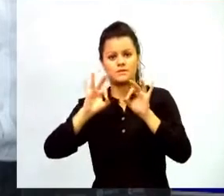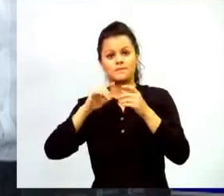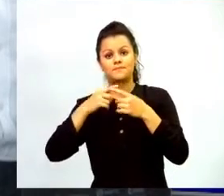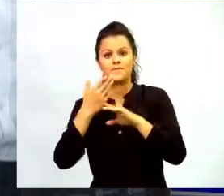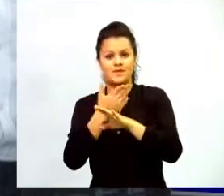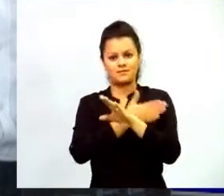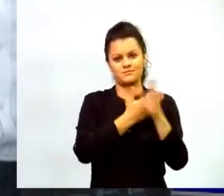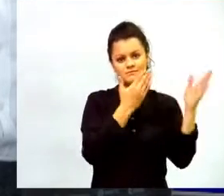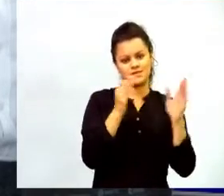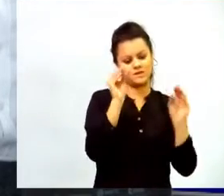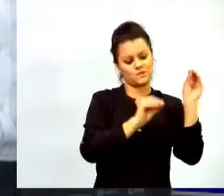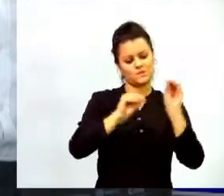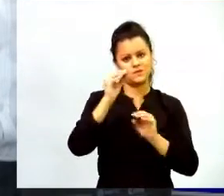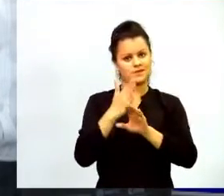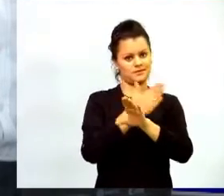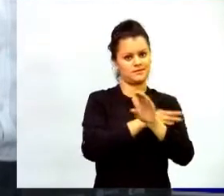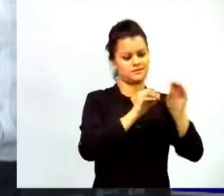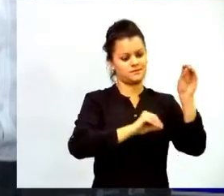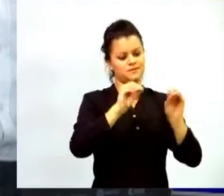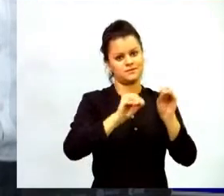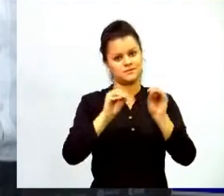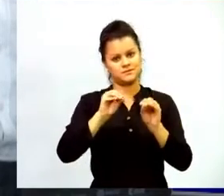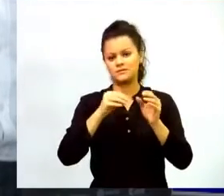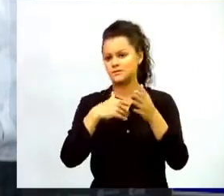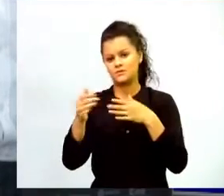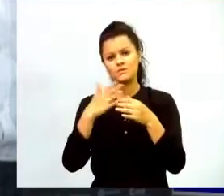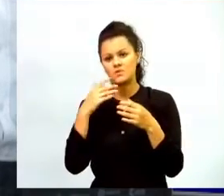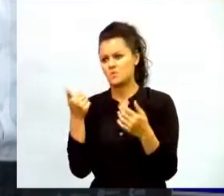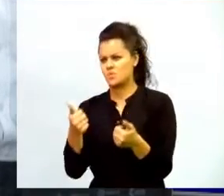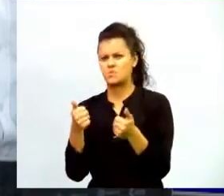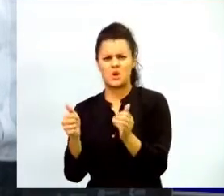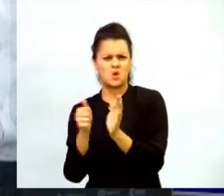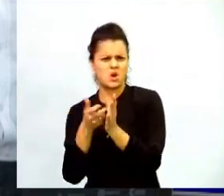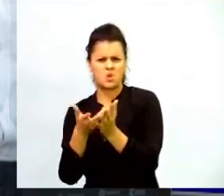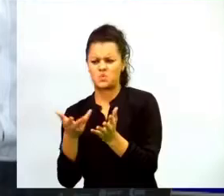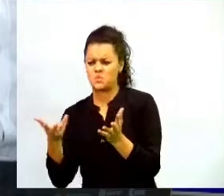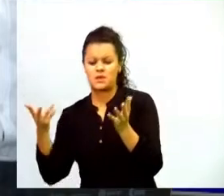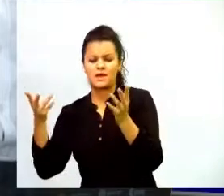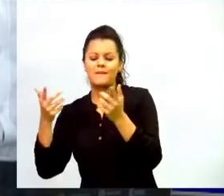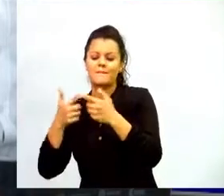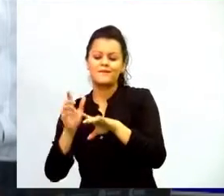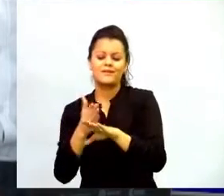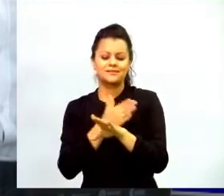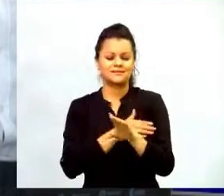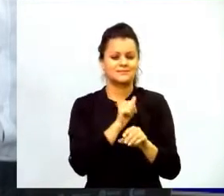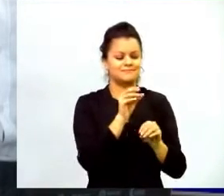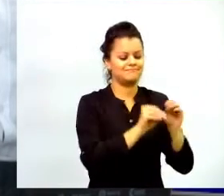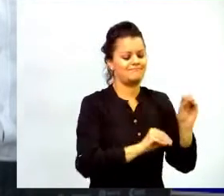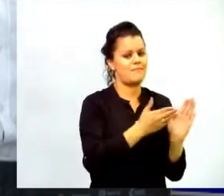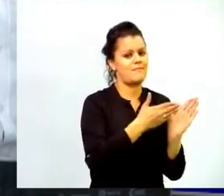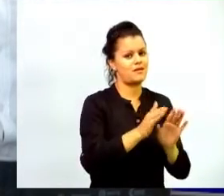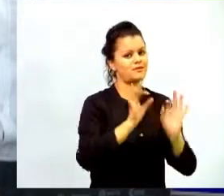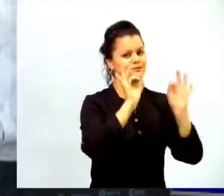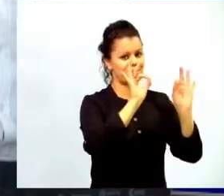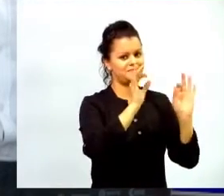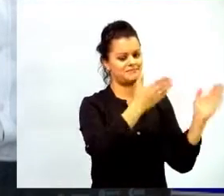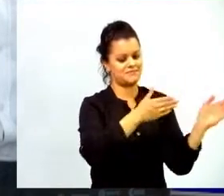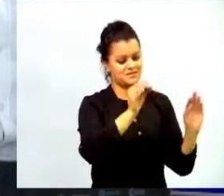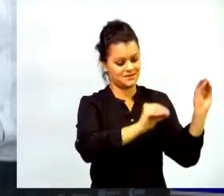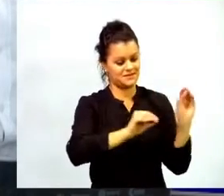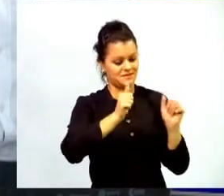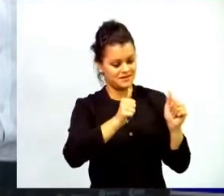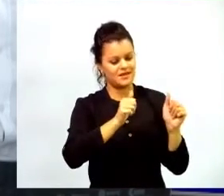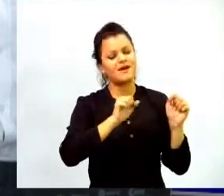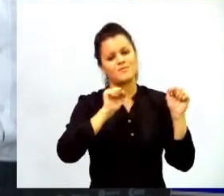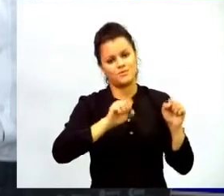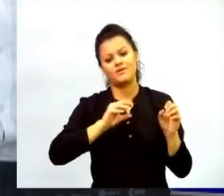previo aún los mejores recursos carecerían de la posibilidad de transmitir una información articulada o de generar una buena